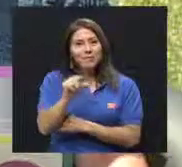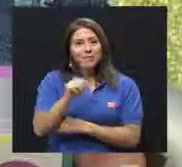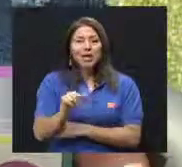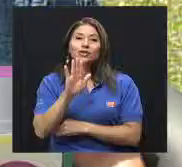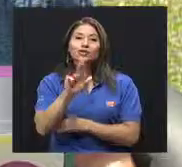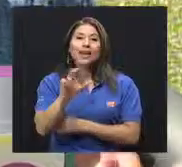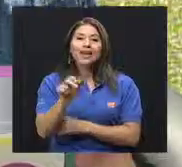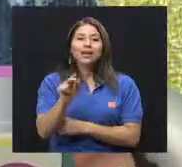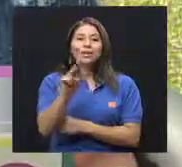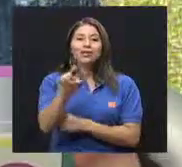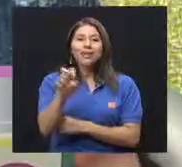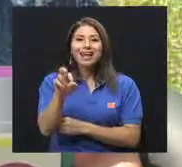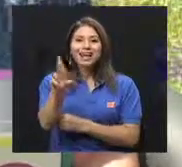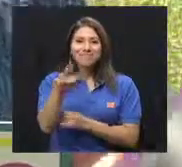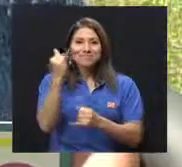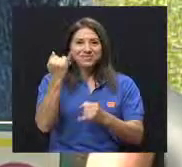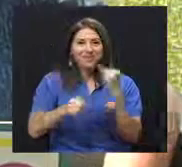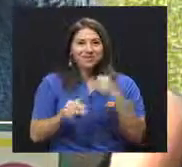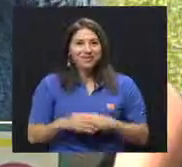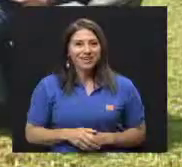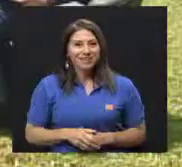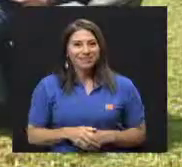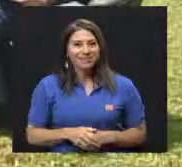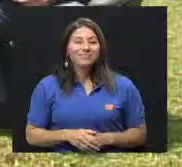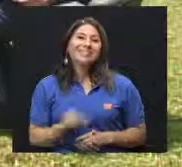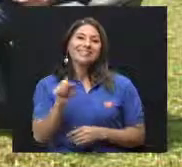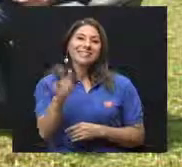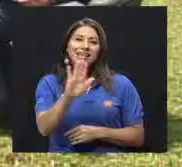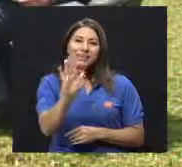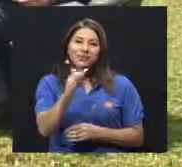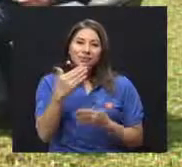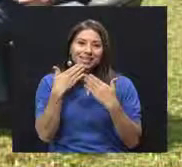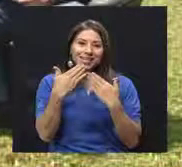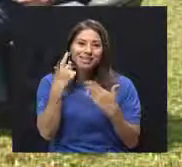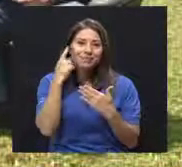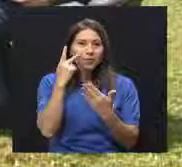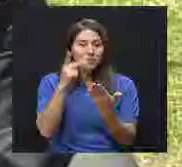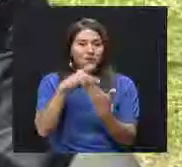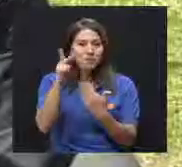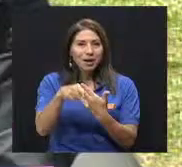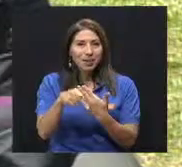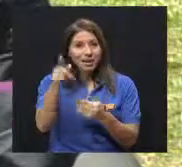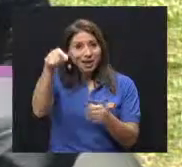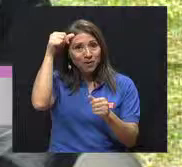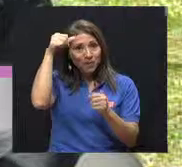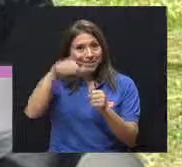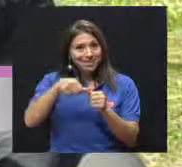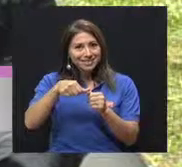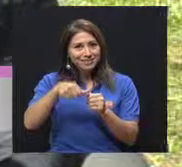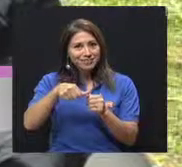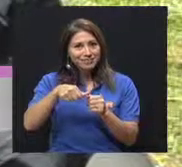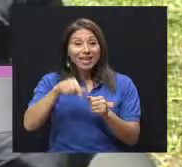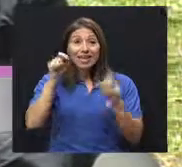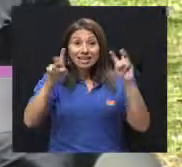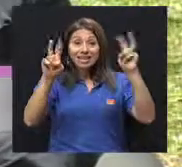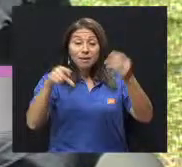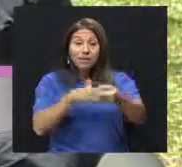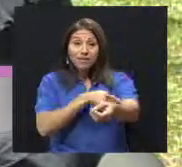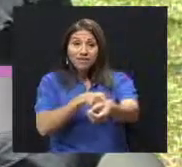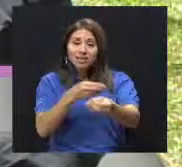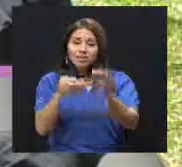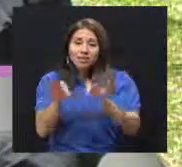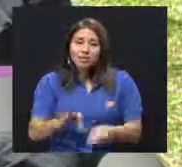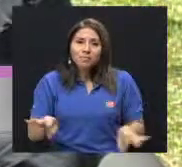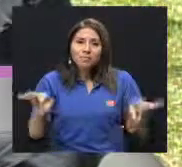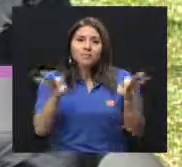canal UCR, pero de esta manera llegamos al final. Sí, hasta luego, muchísimas gracias por acompañarnos, y acuérdense, o sea, en este tema de la